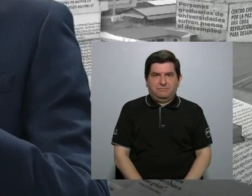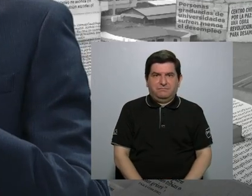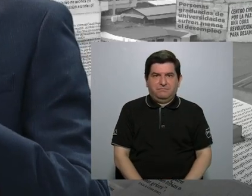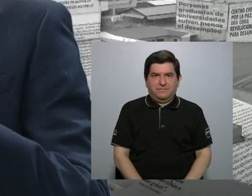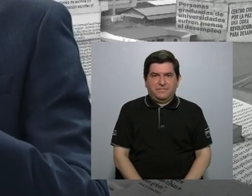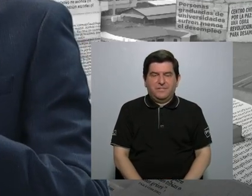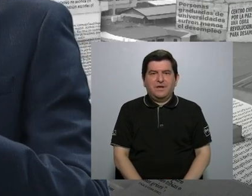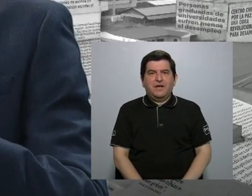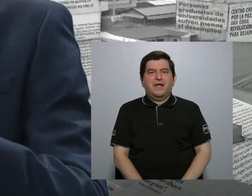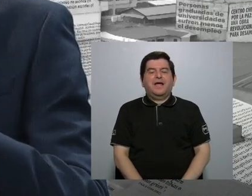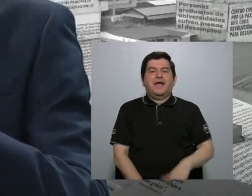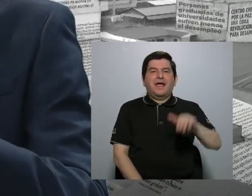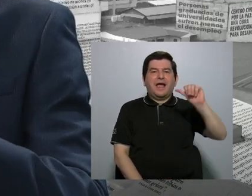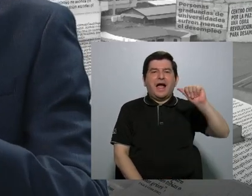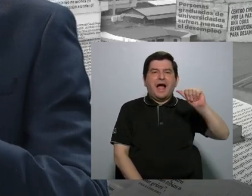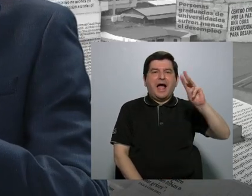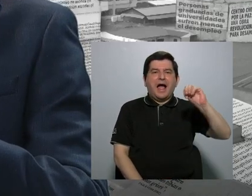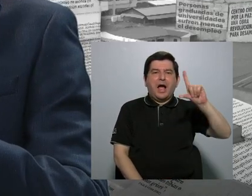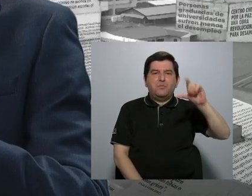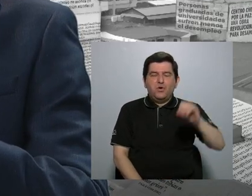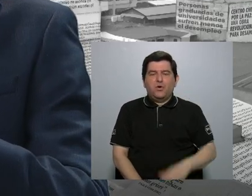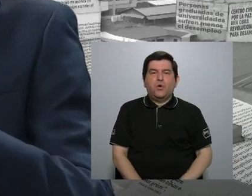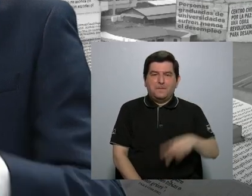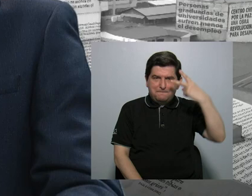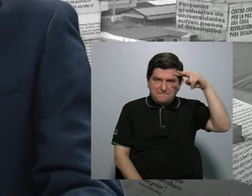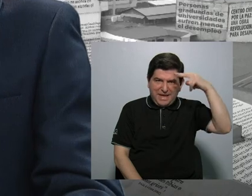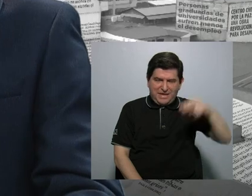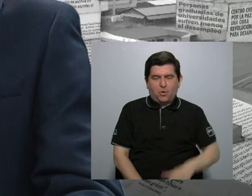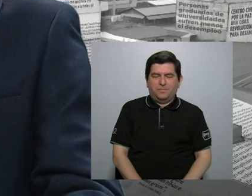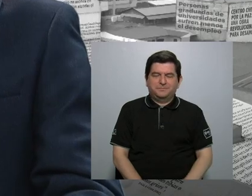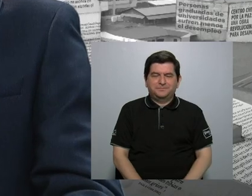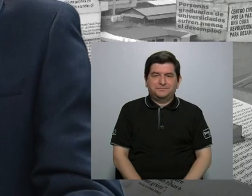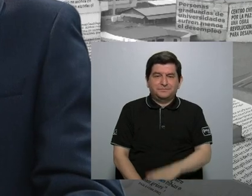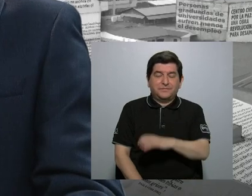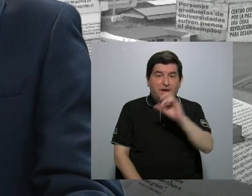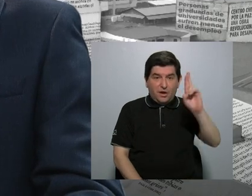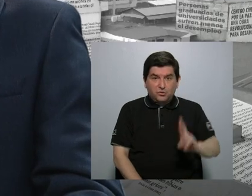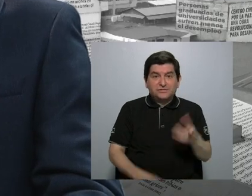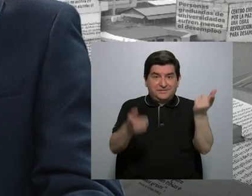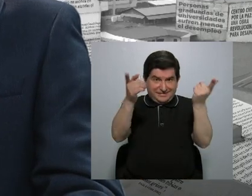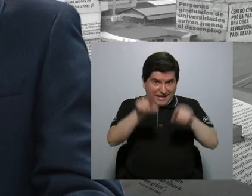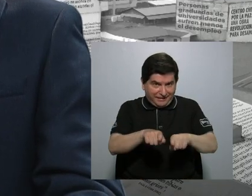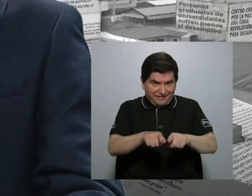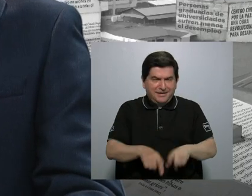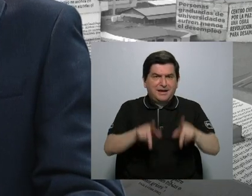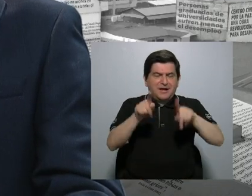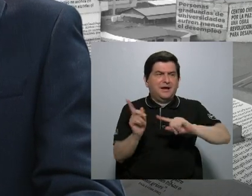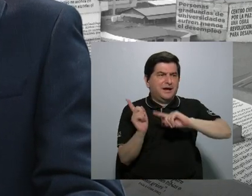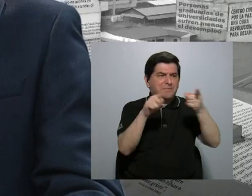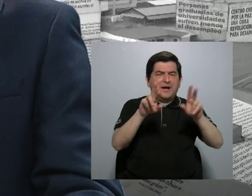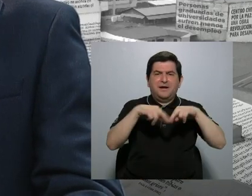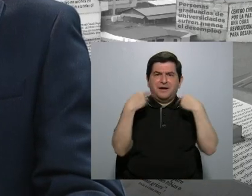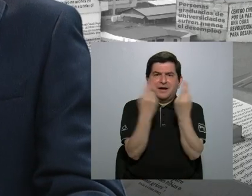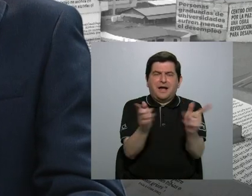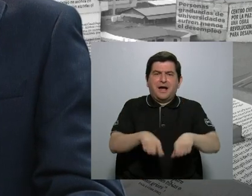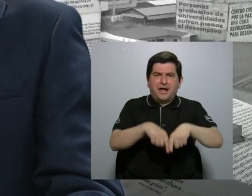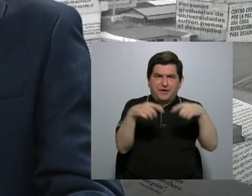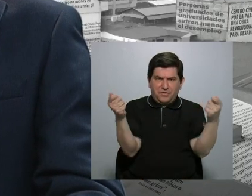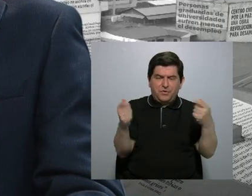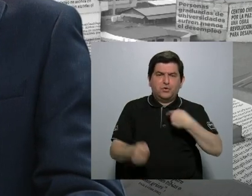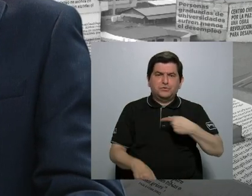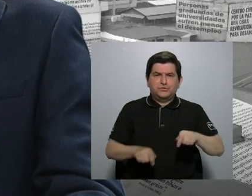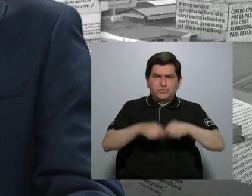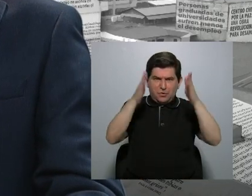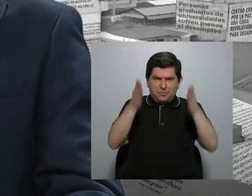con López Obrador en México. Para poner algunos ejemplos. En el caso de Costa Rica, bueno, quienes van a una conferencia de prensa, porque me tocó como